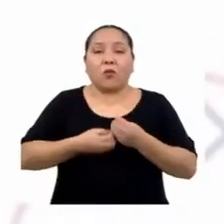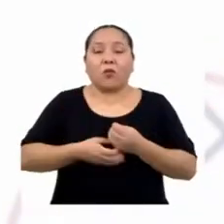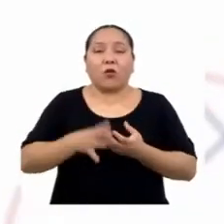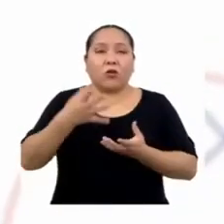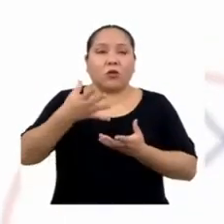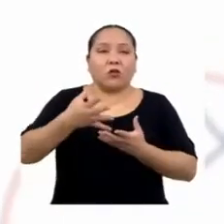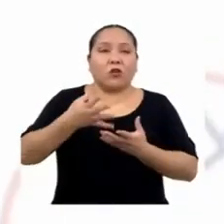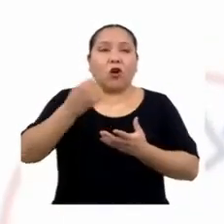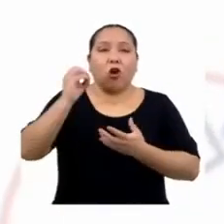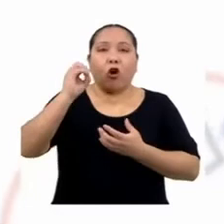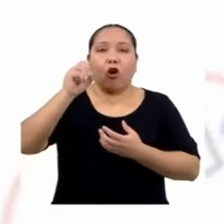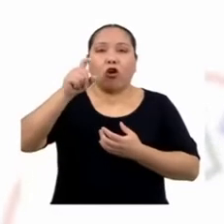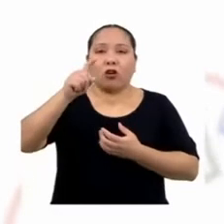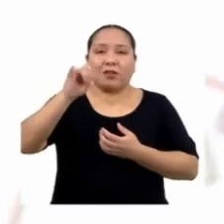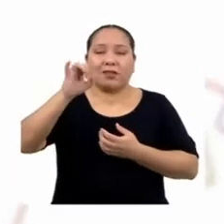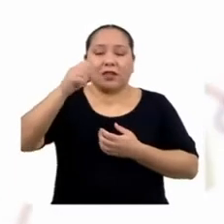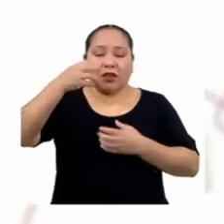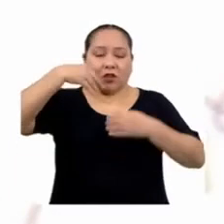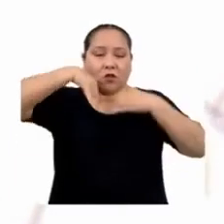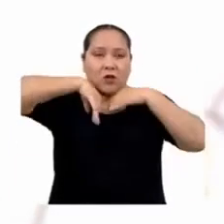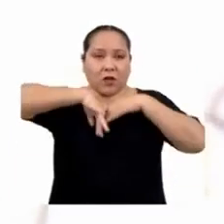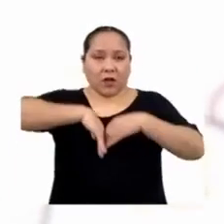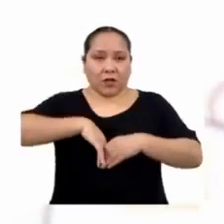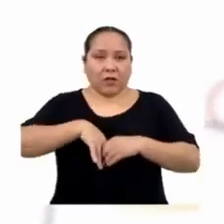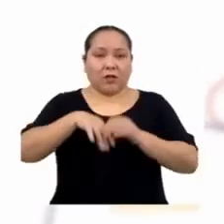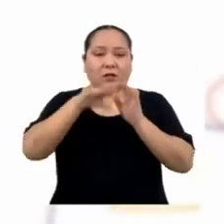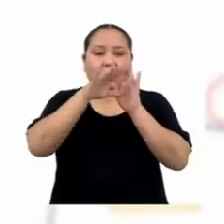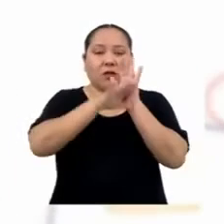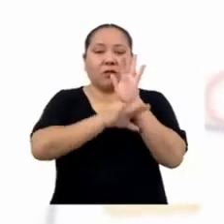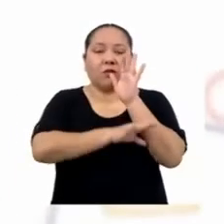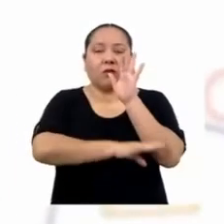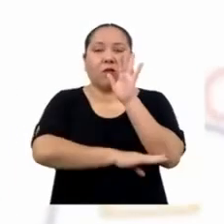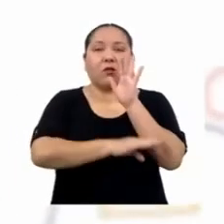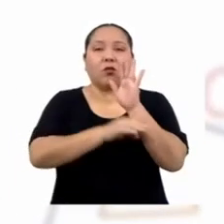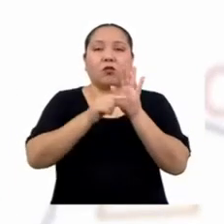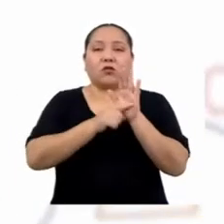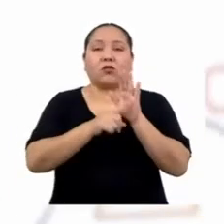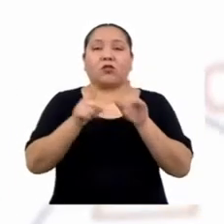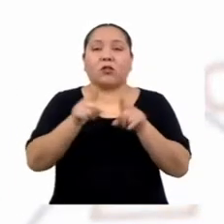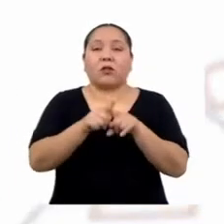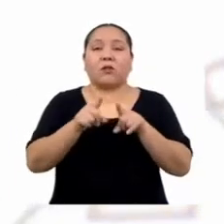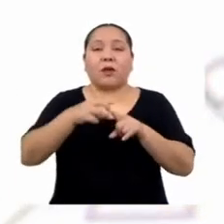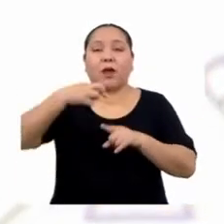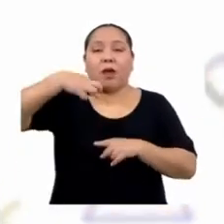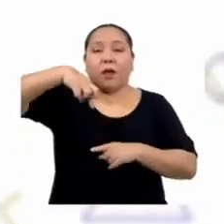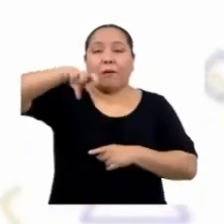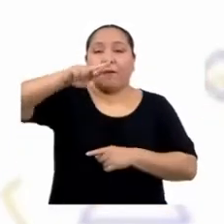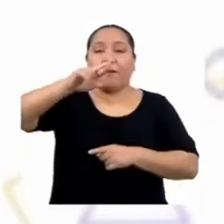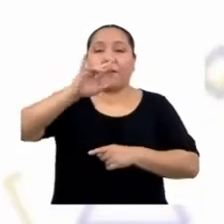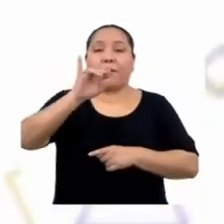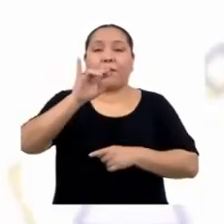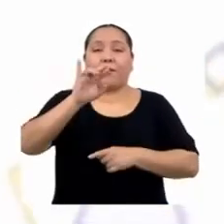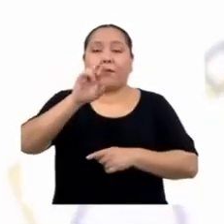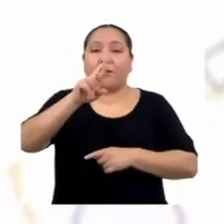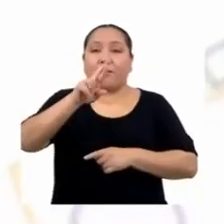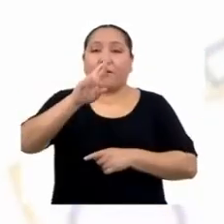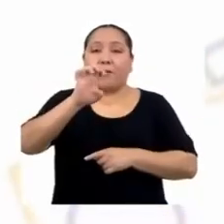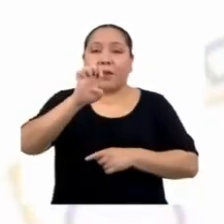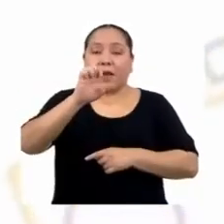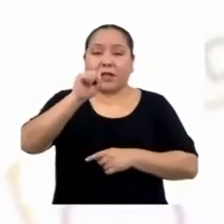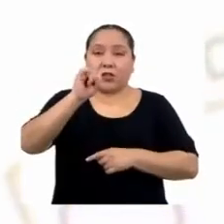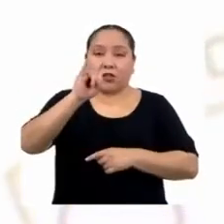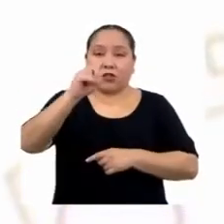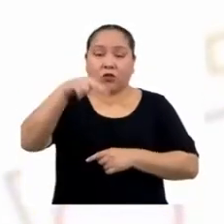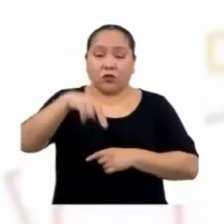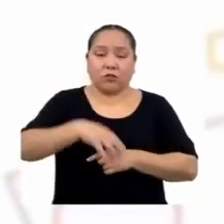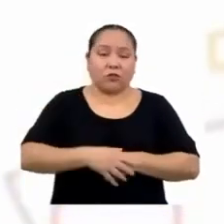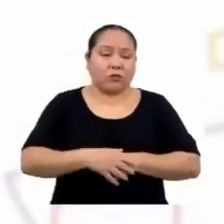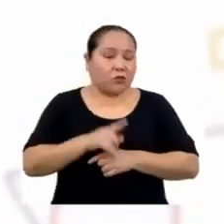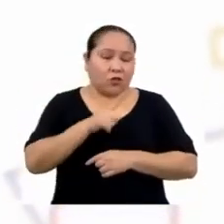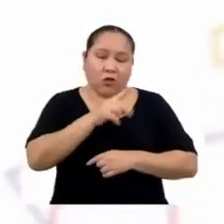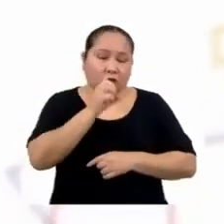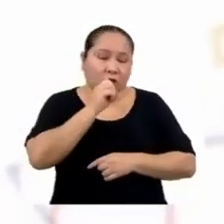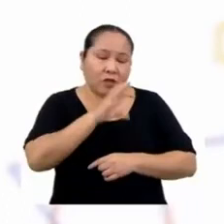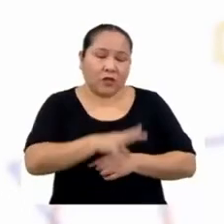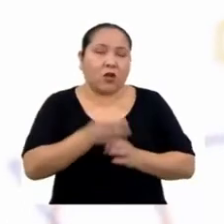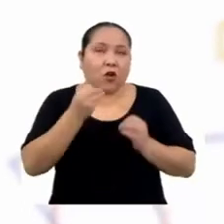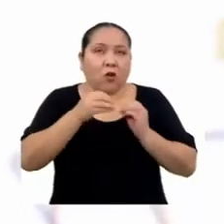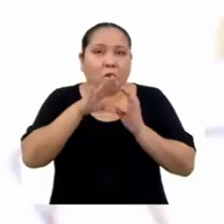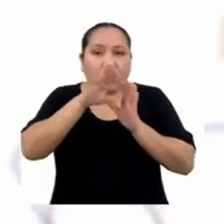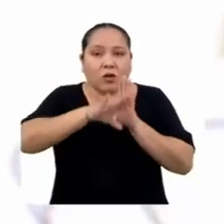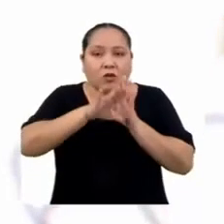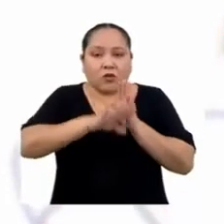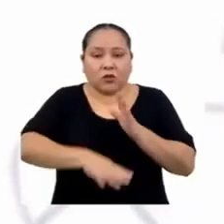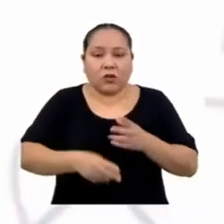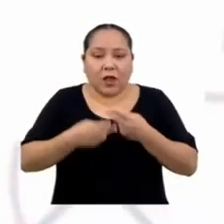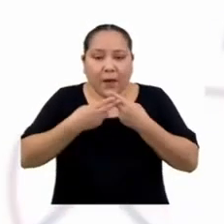músculos, disminuye el pulso y la presión arterial. Y eso que no mencionas aún cómo es útil para reducir el exceso de peso, la